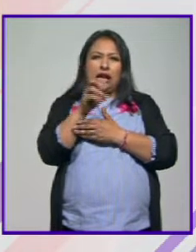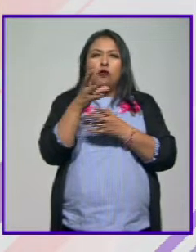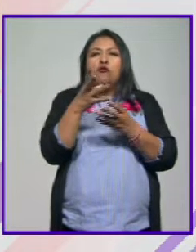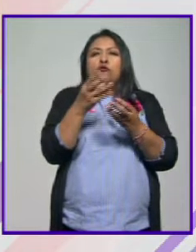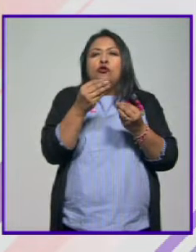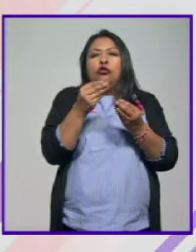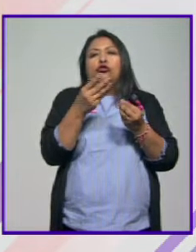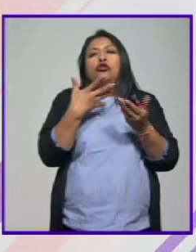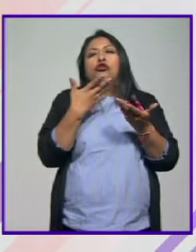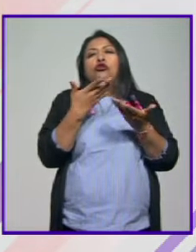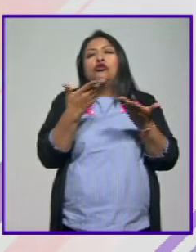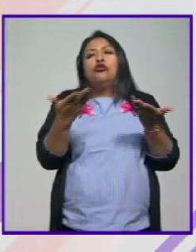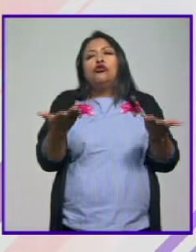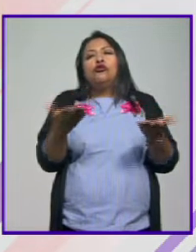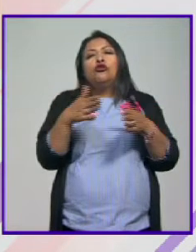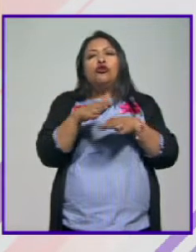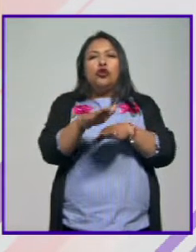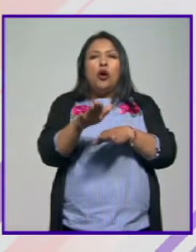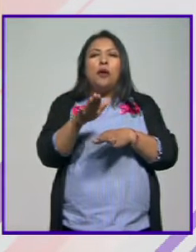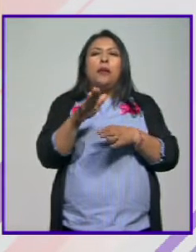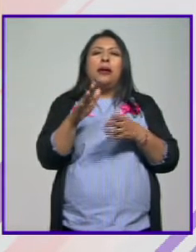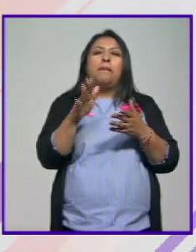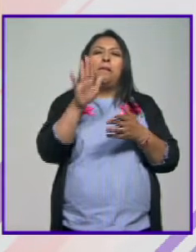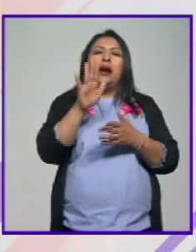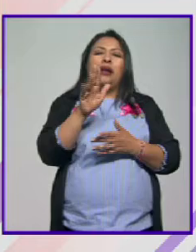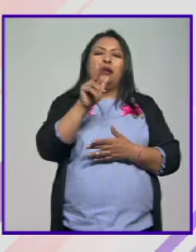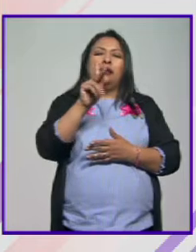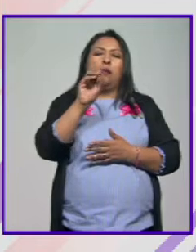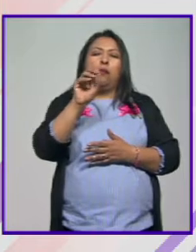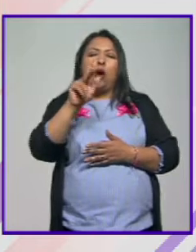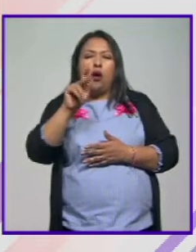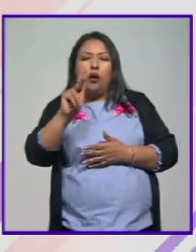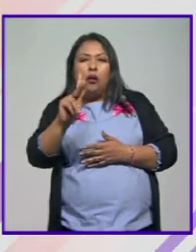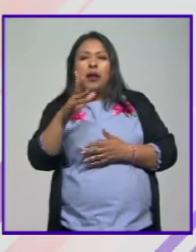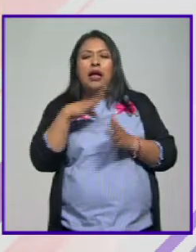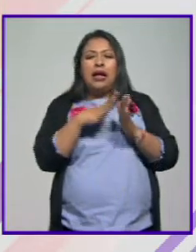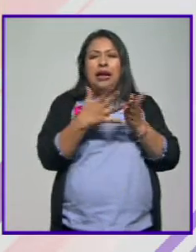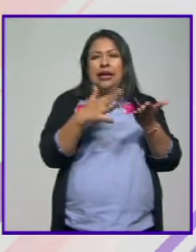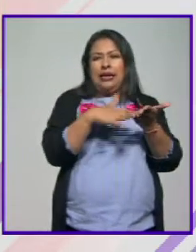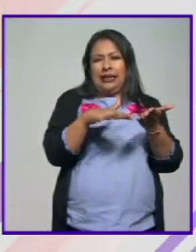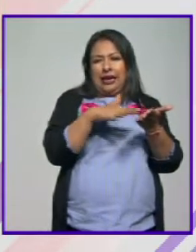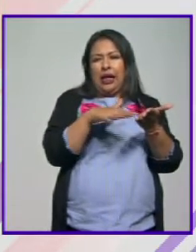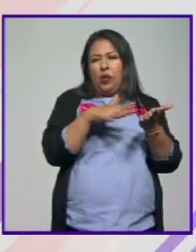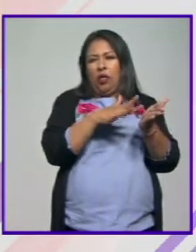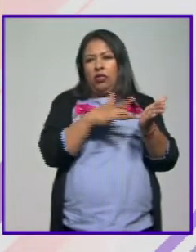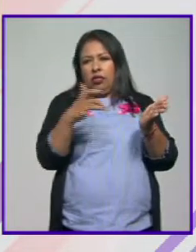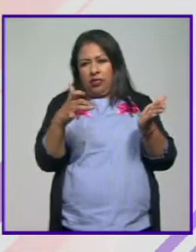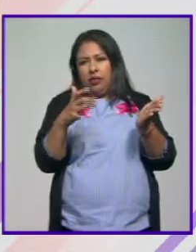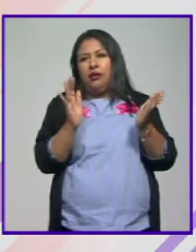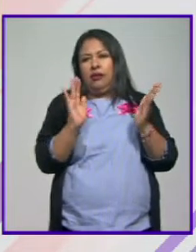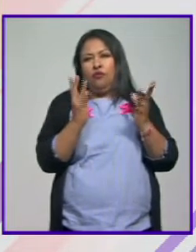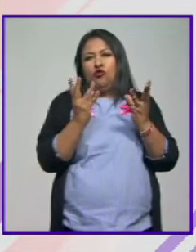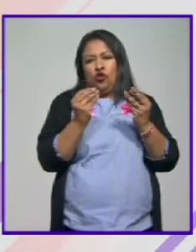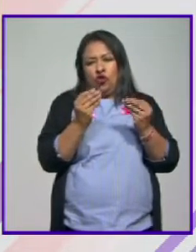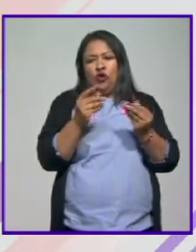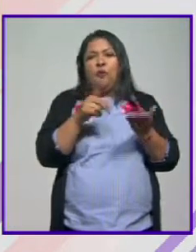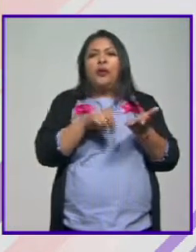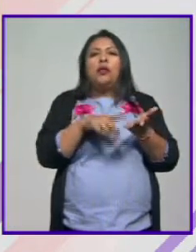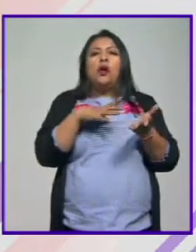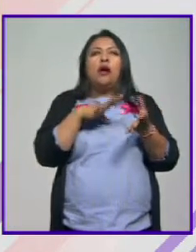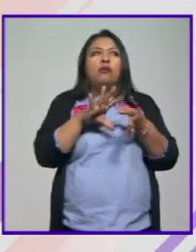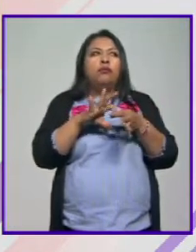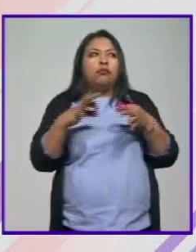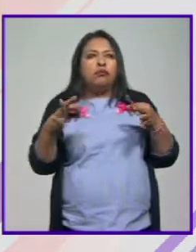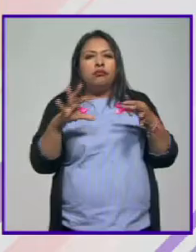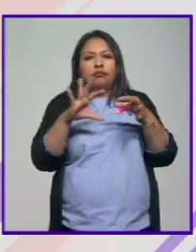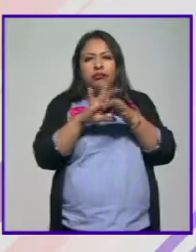este este mundo este pulp ¿no? de la literatura ¿no? este pulp que tiene una relación